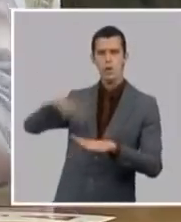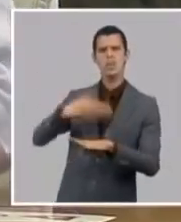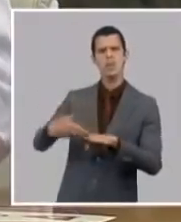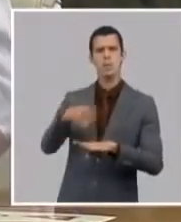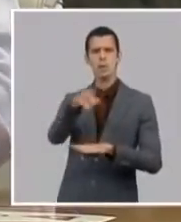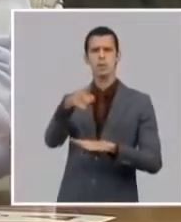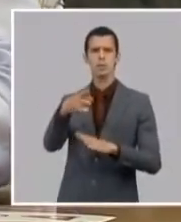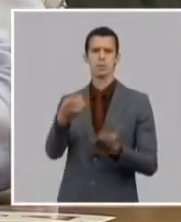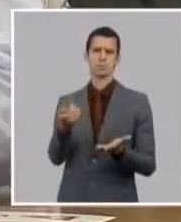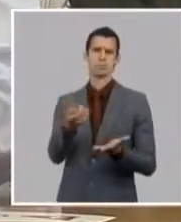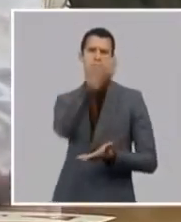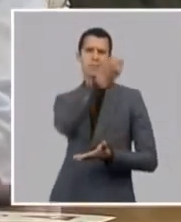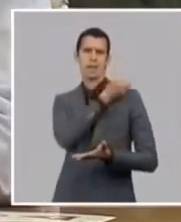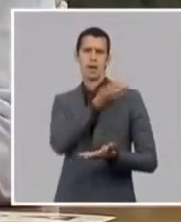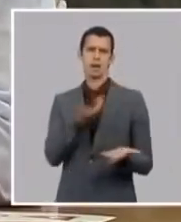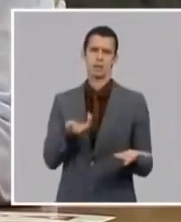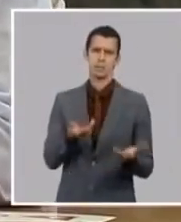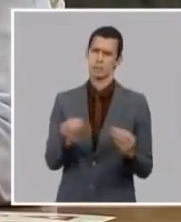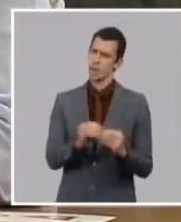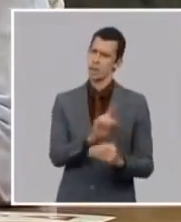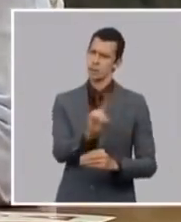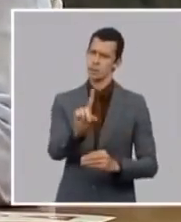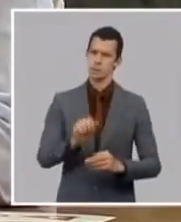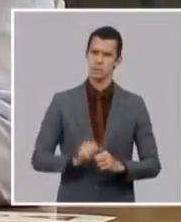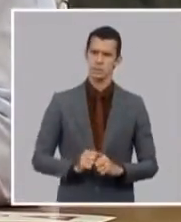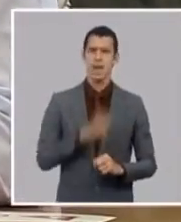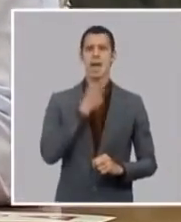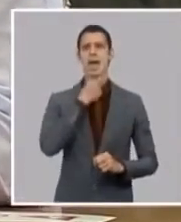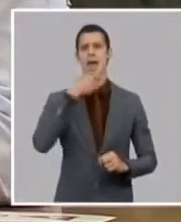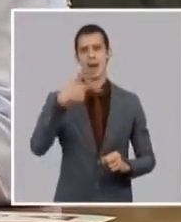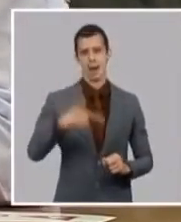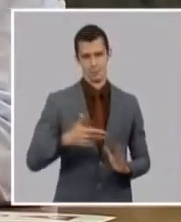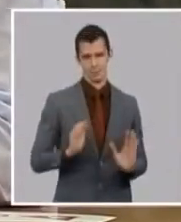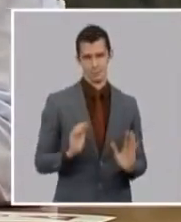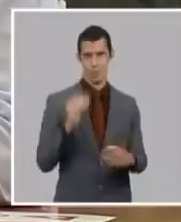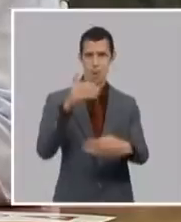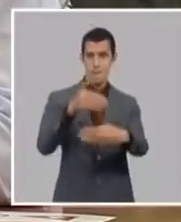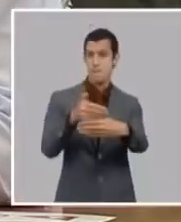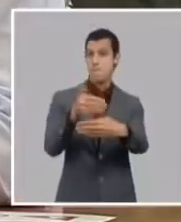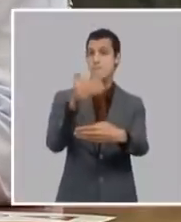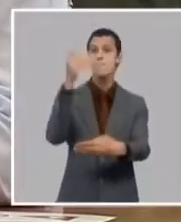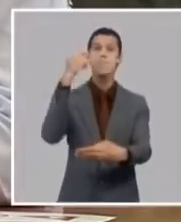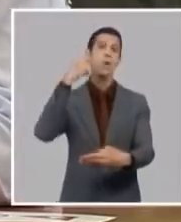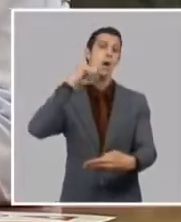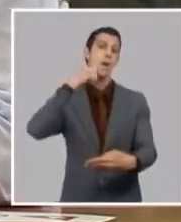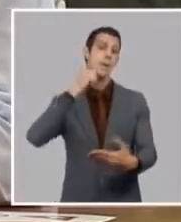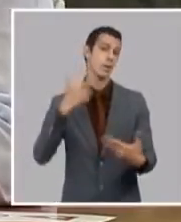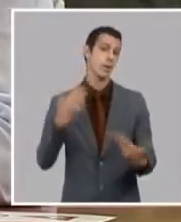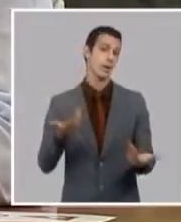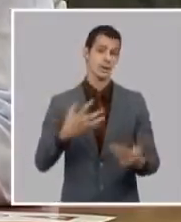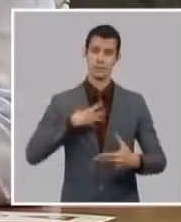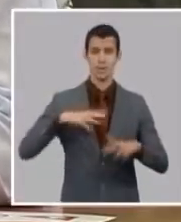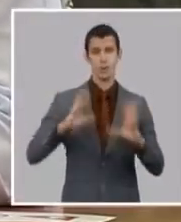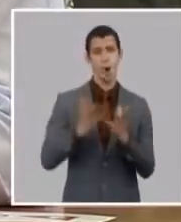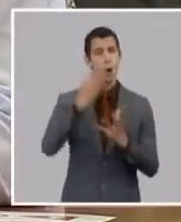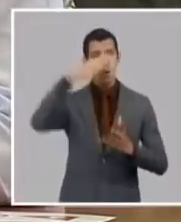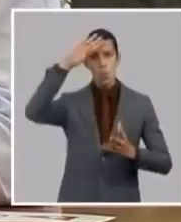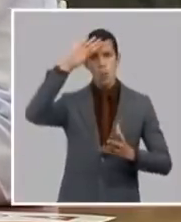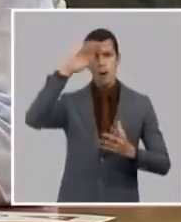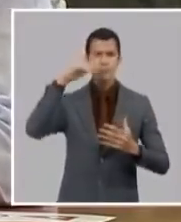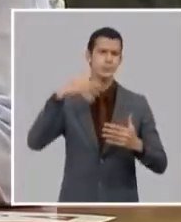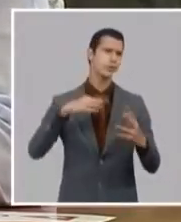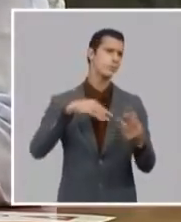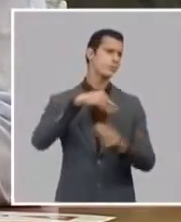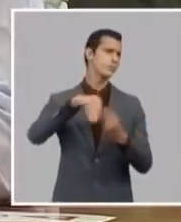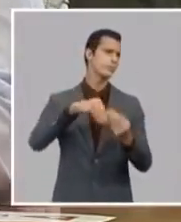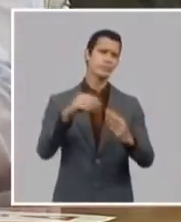bloqueo porque si nosotros tuviéramos los materiales de la construcción los combustibles las producciones las